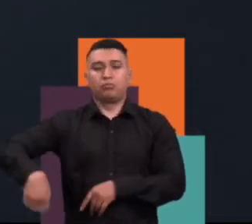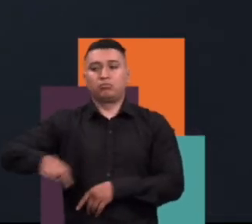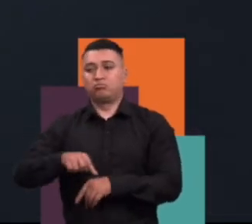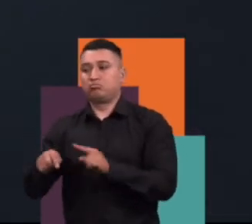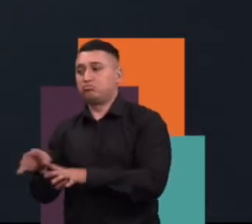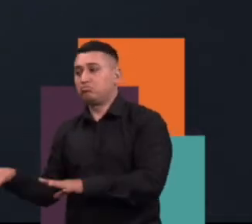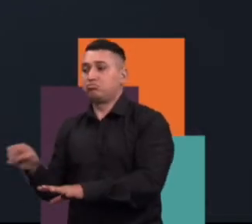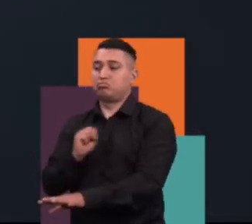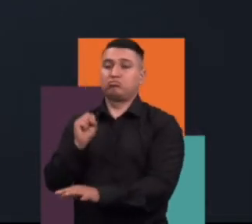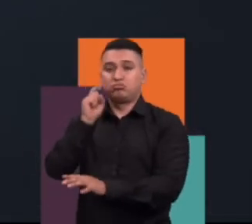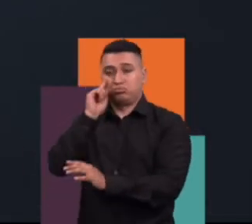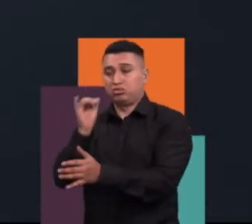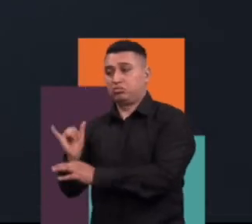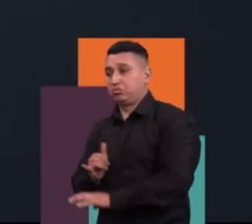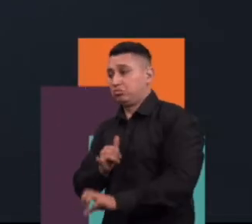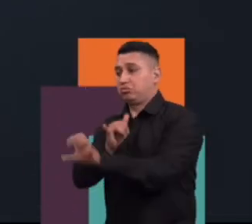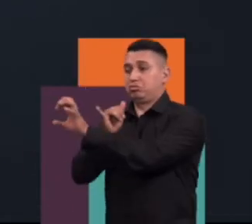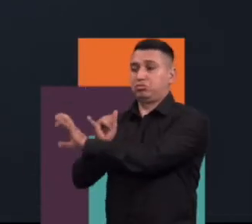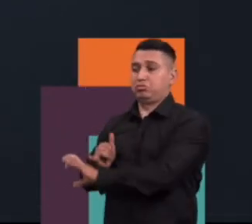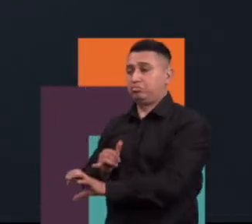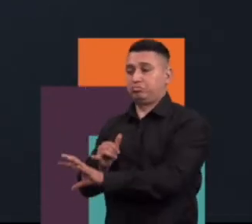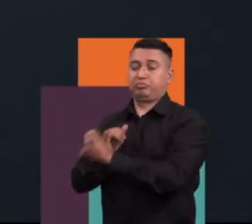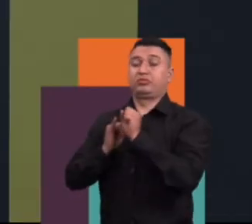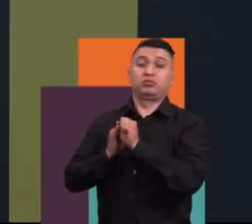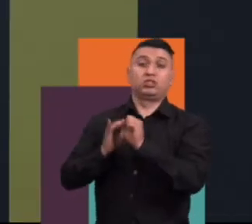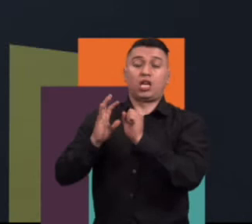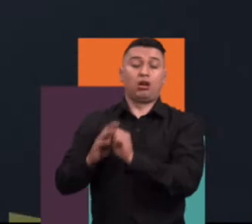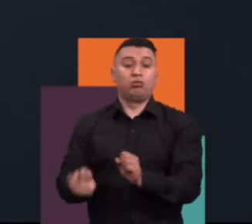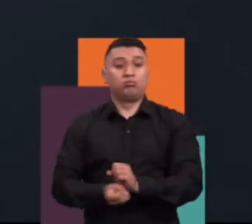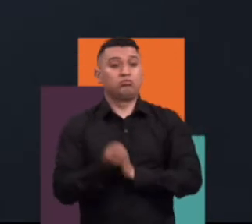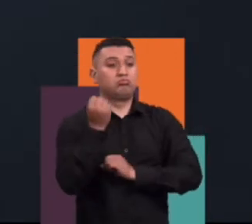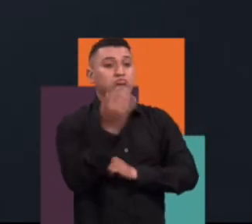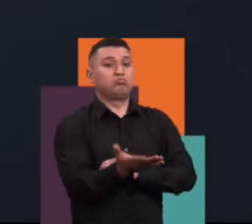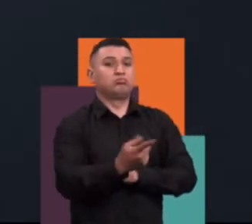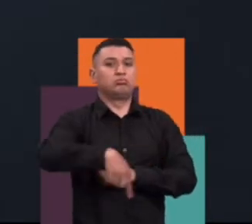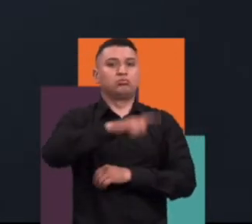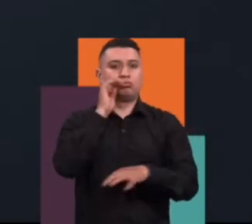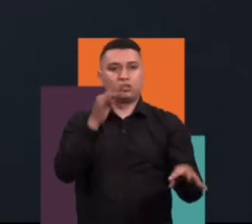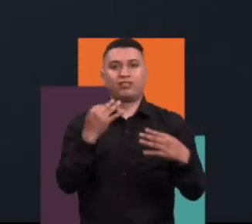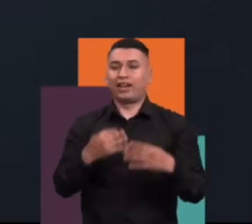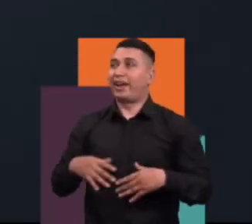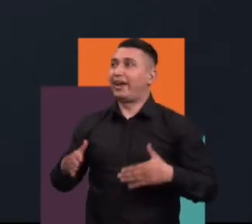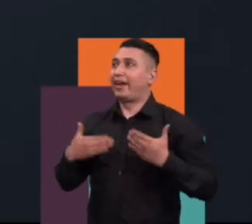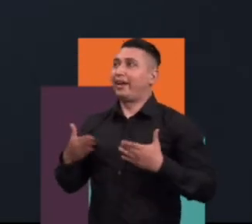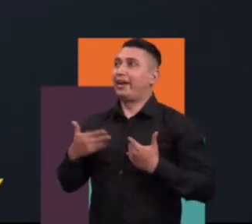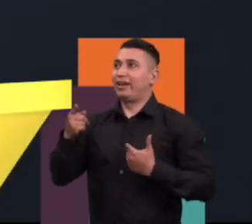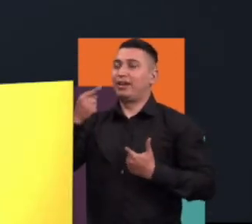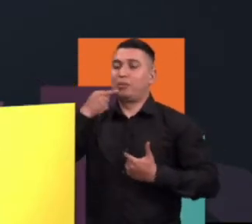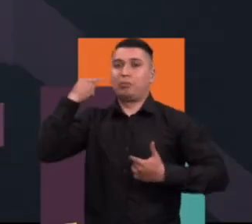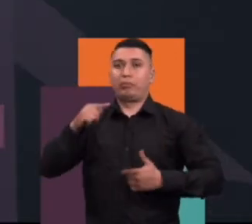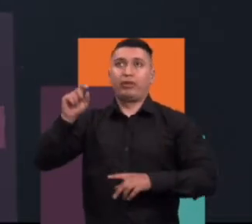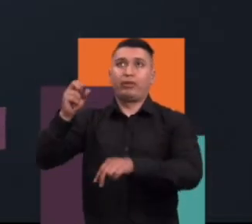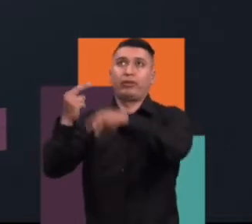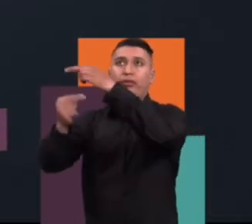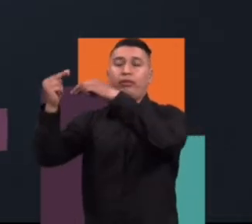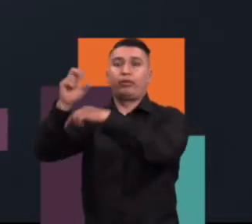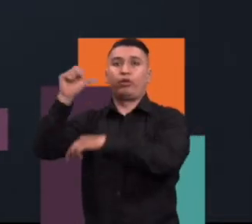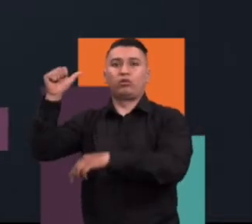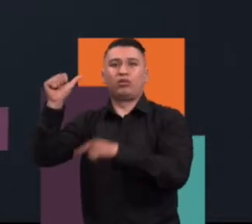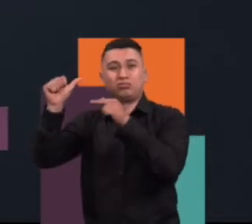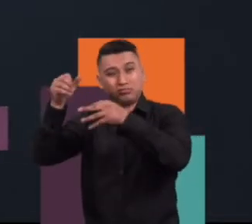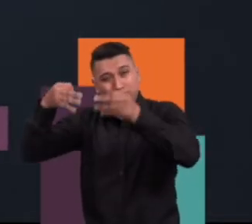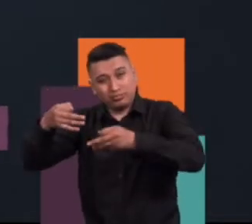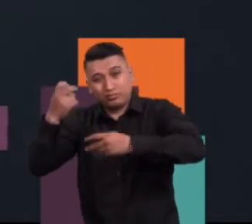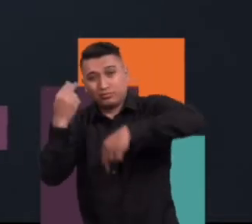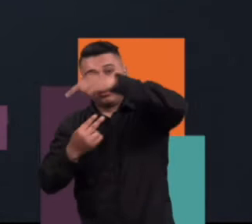televidente la idea de que los que aventuran son otros. Y que él, entonces, lo que va a hacer es evitar